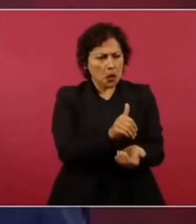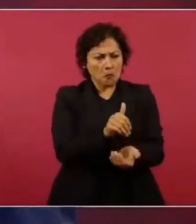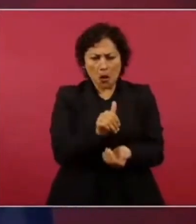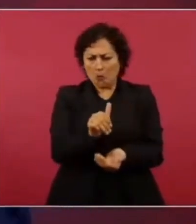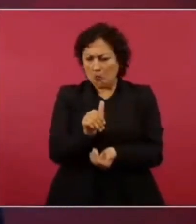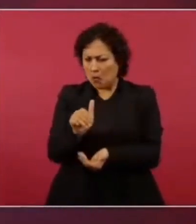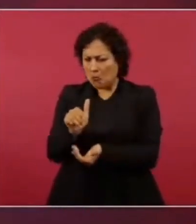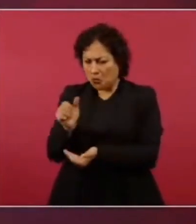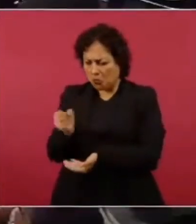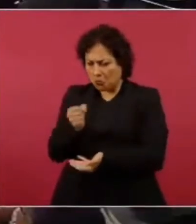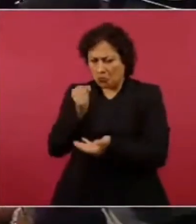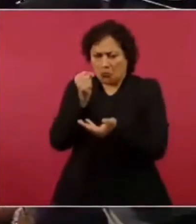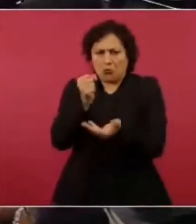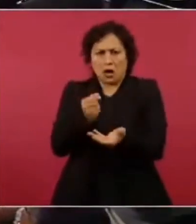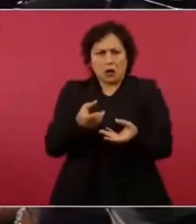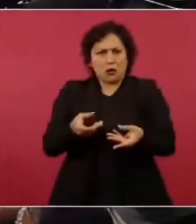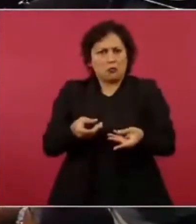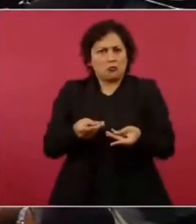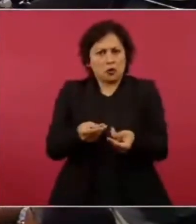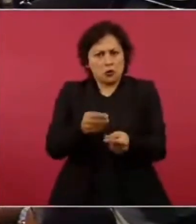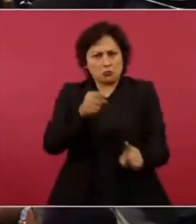si un día vemos aquí